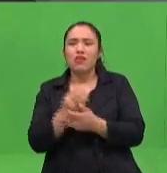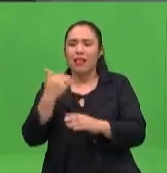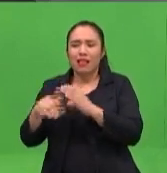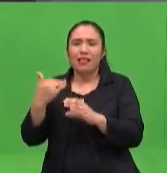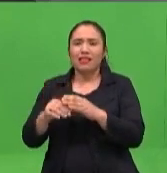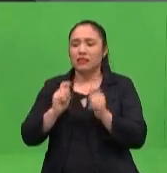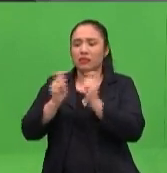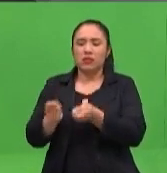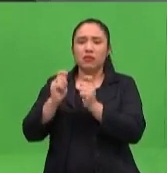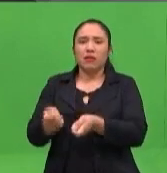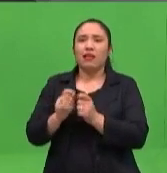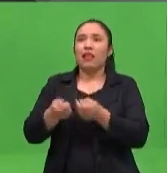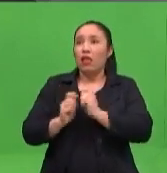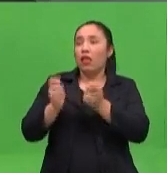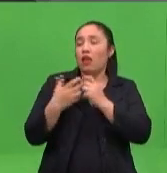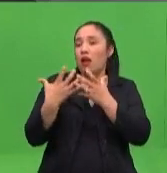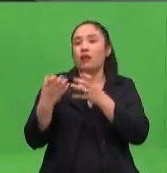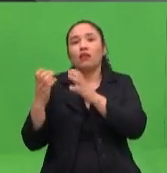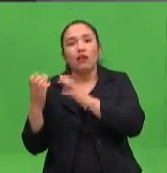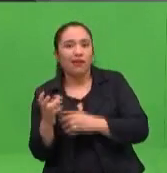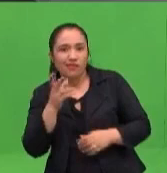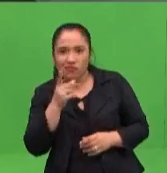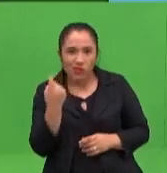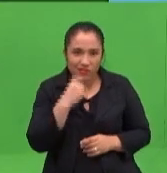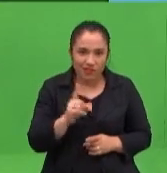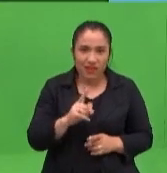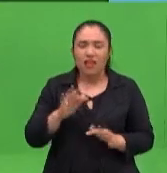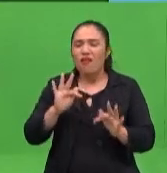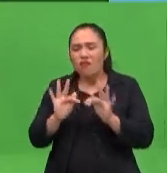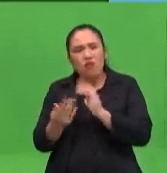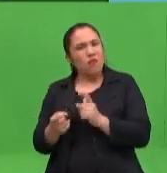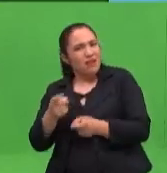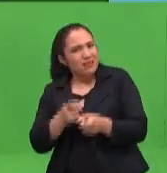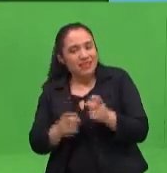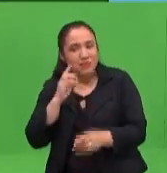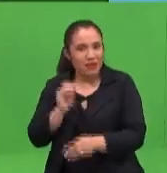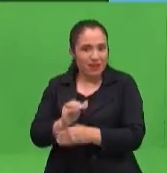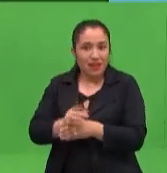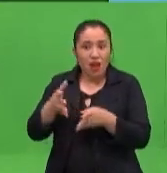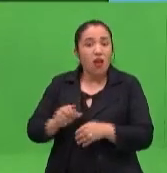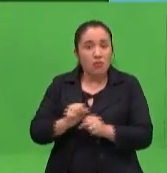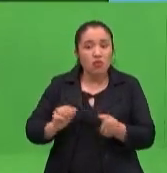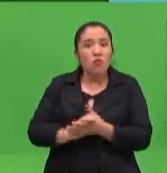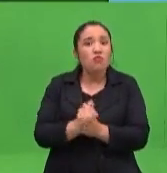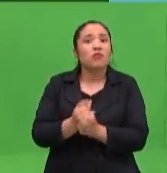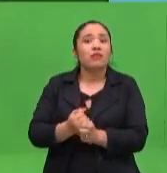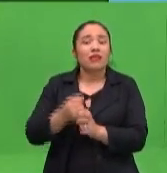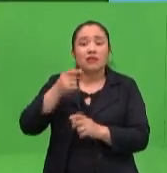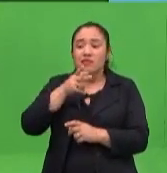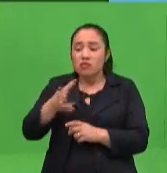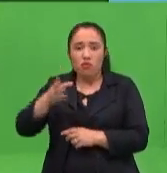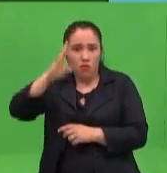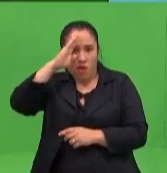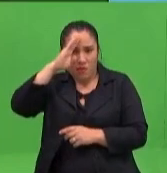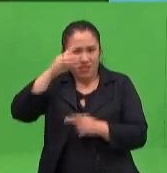mucho a ese aprendizaje de vida, Exacto. Yo creo que es una oportunidad donde nuestros hijos van a poder aprender un